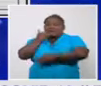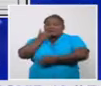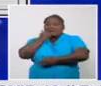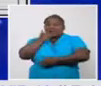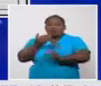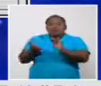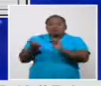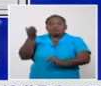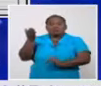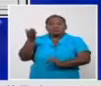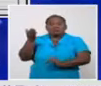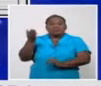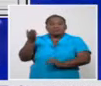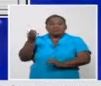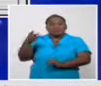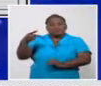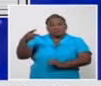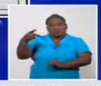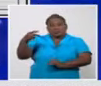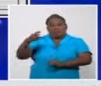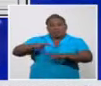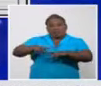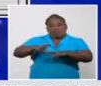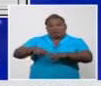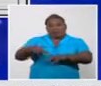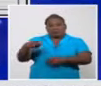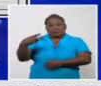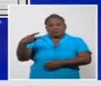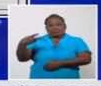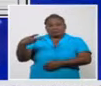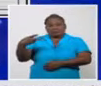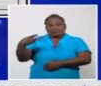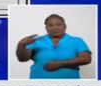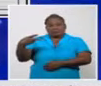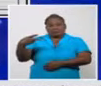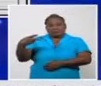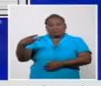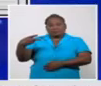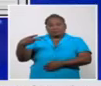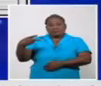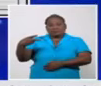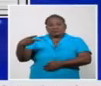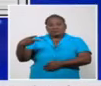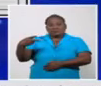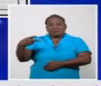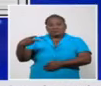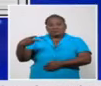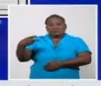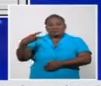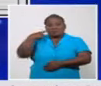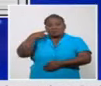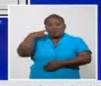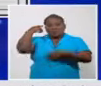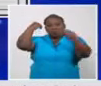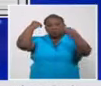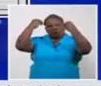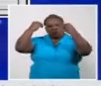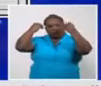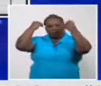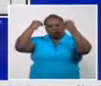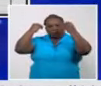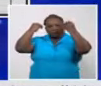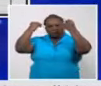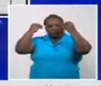le sigue la Habana con a pesar de lo que hemos analizado pues el